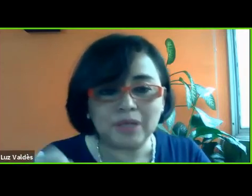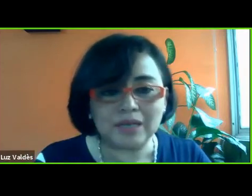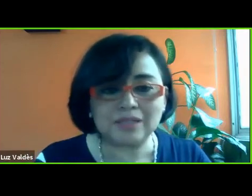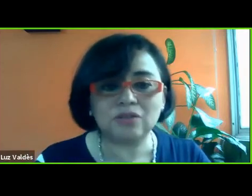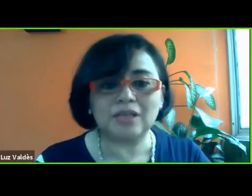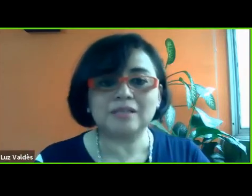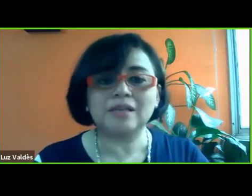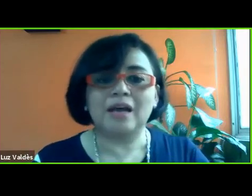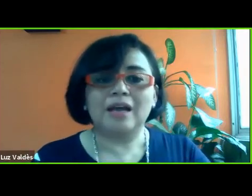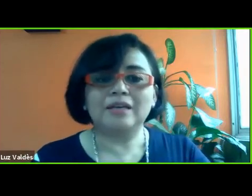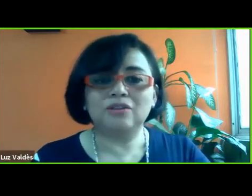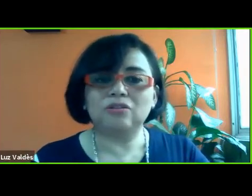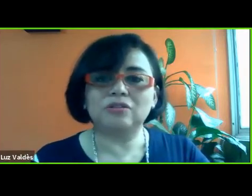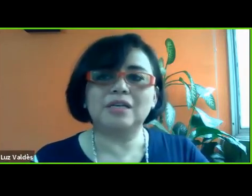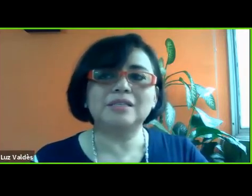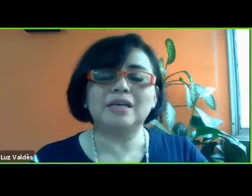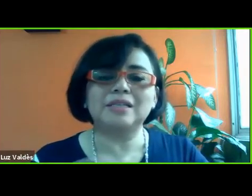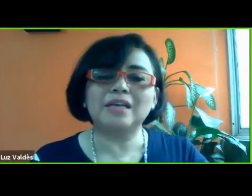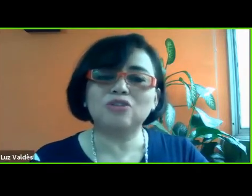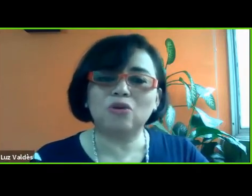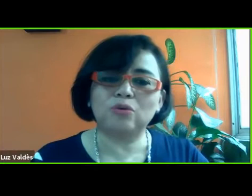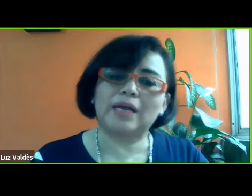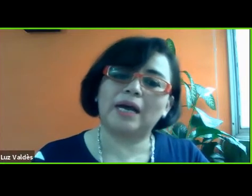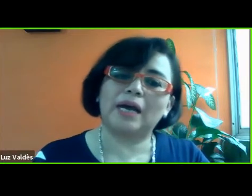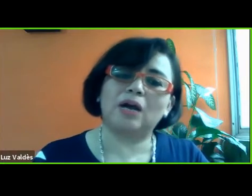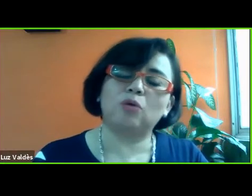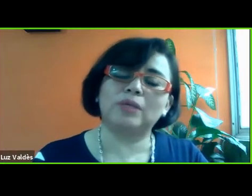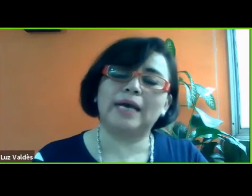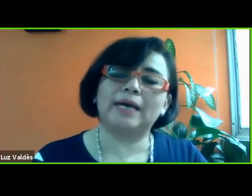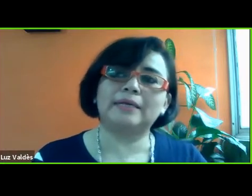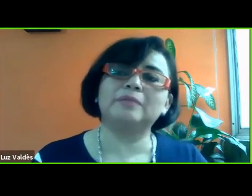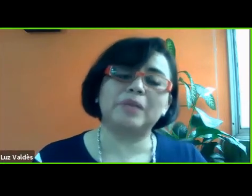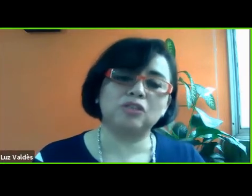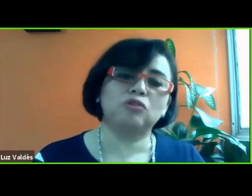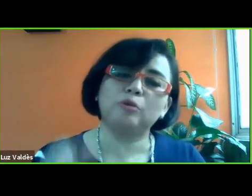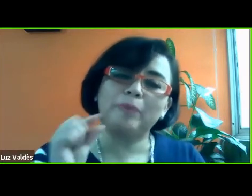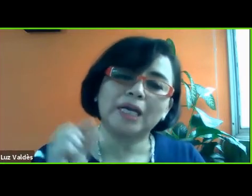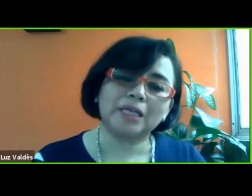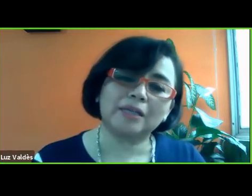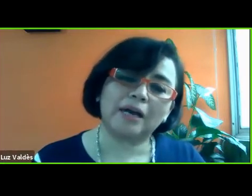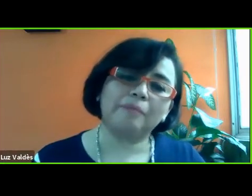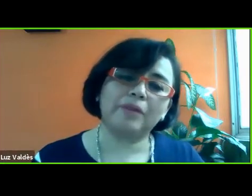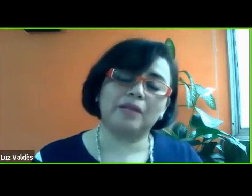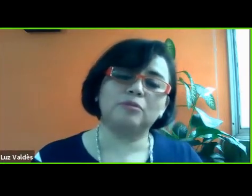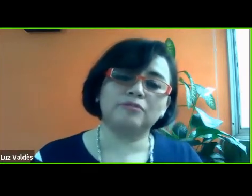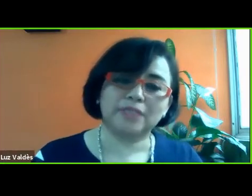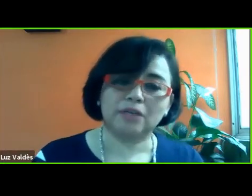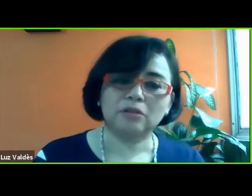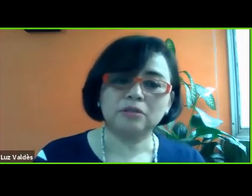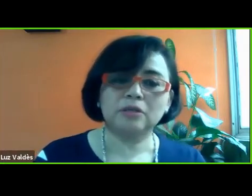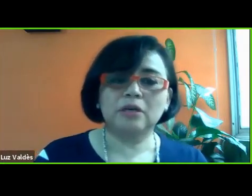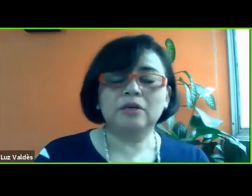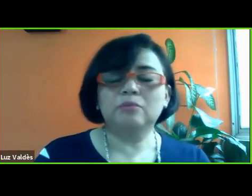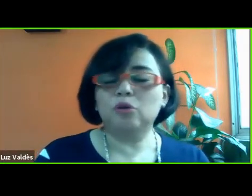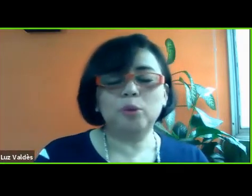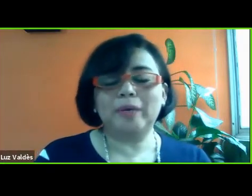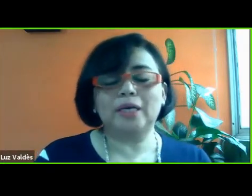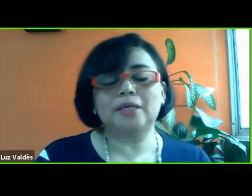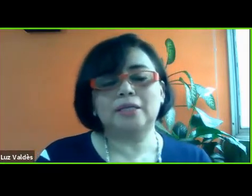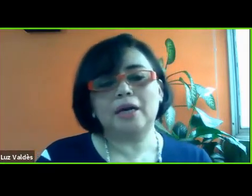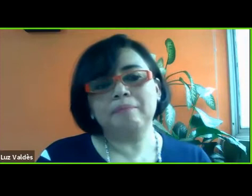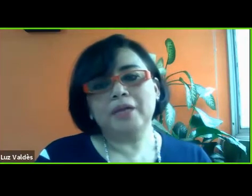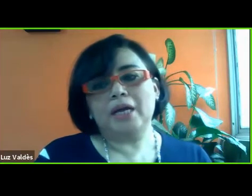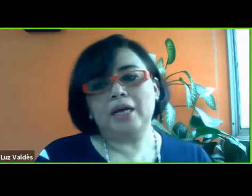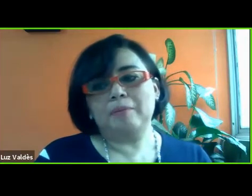ponerles notas y entonces se hizo una, una impresión muy pequeñita de libros físicos, muy, muy